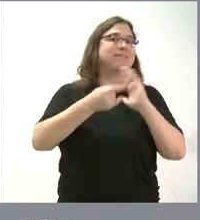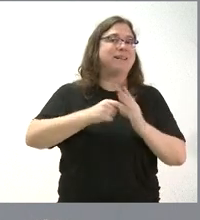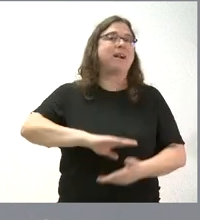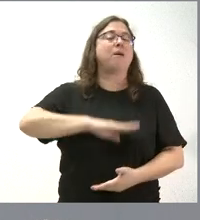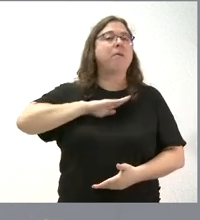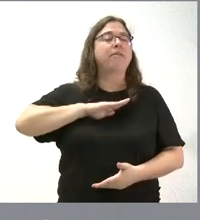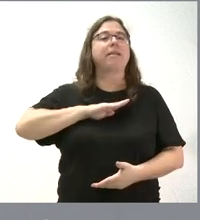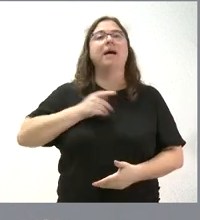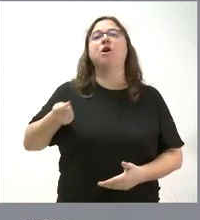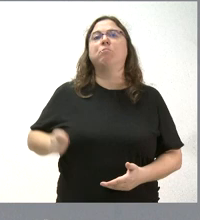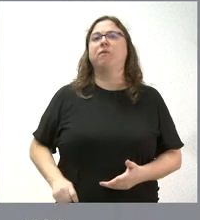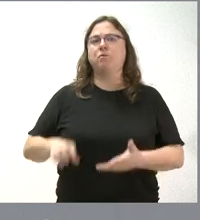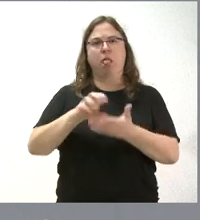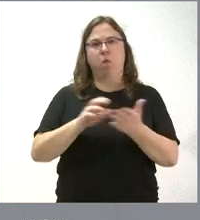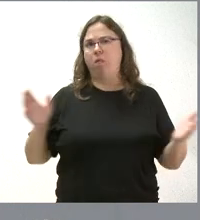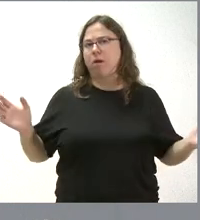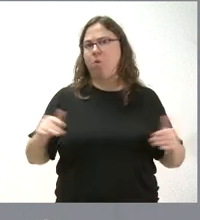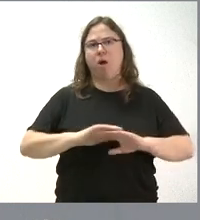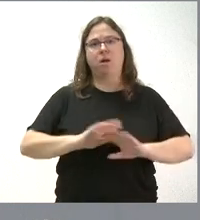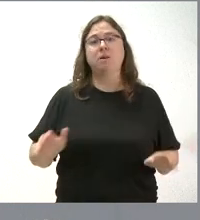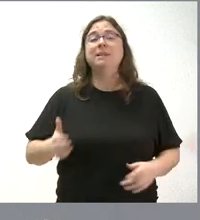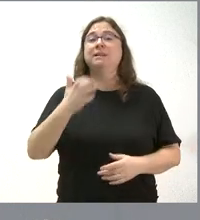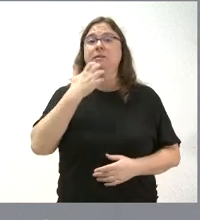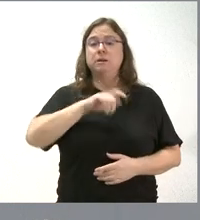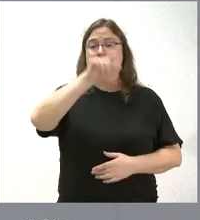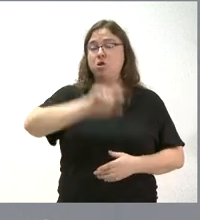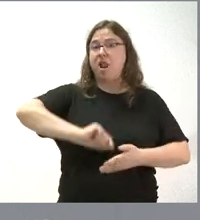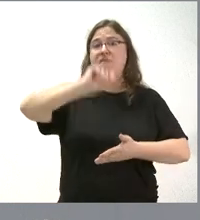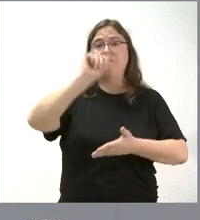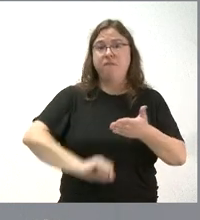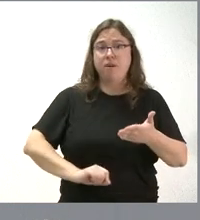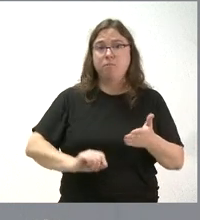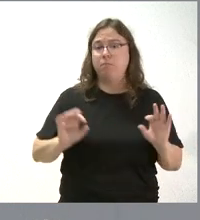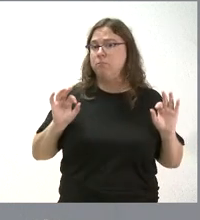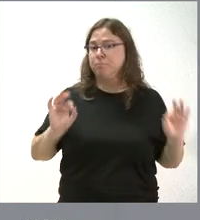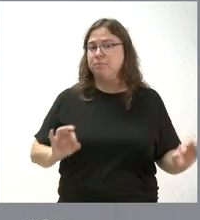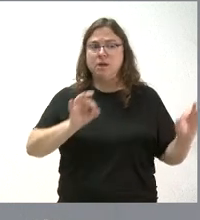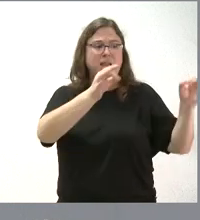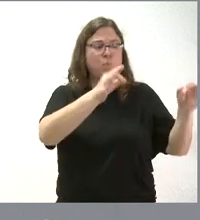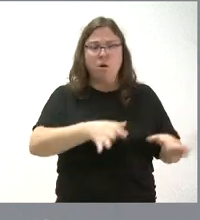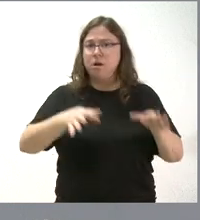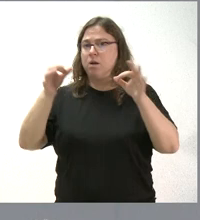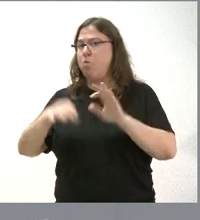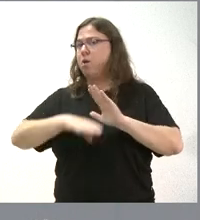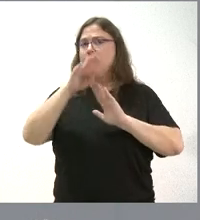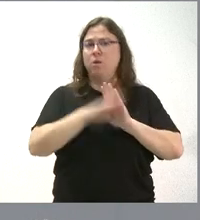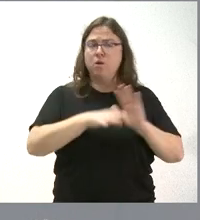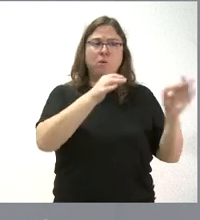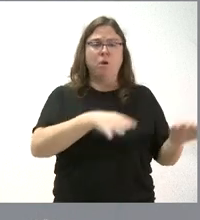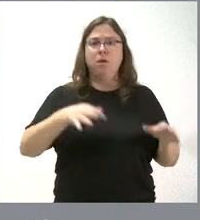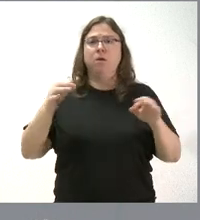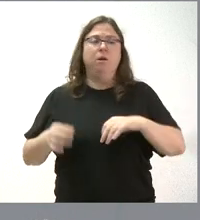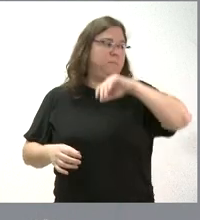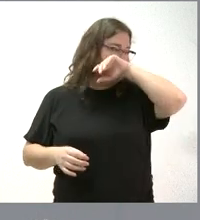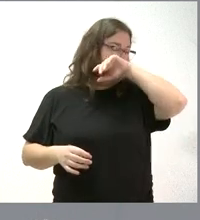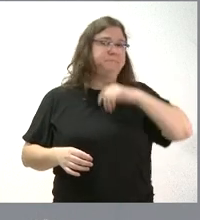no está en tela de juicio por parte de la Administración. Cuando alguien firma, lo firma con las mismas características y condiciones profesionales de quien